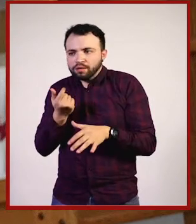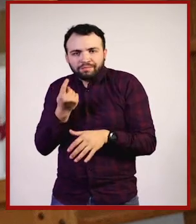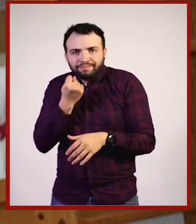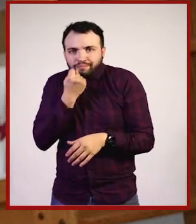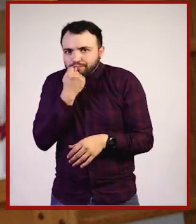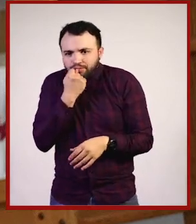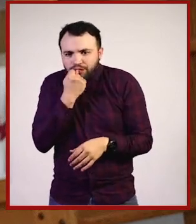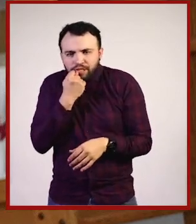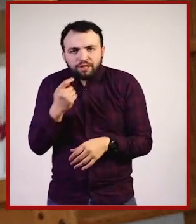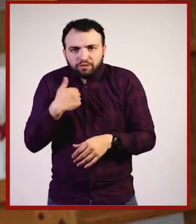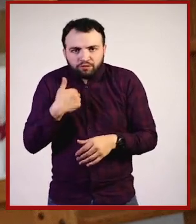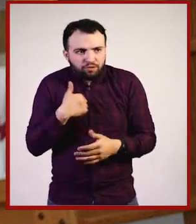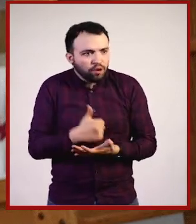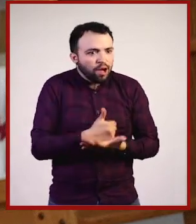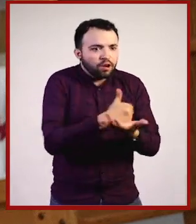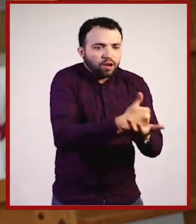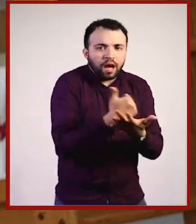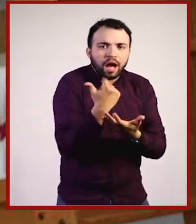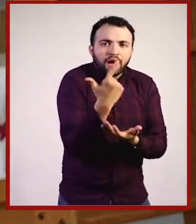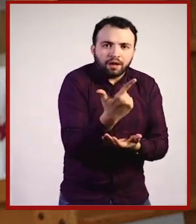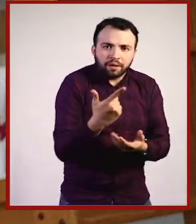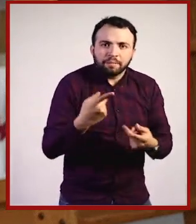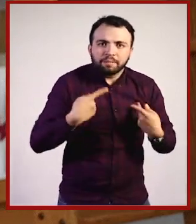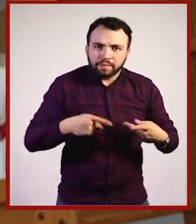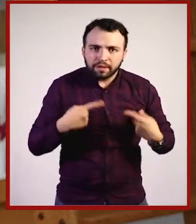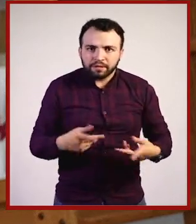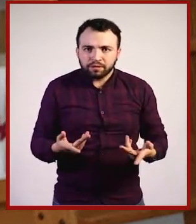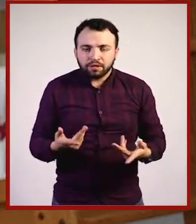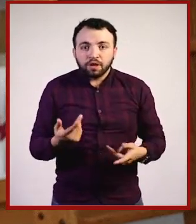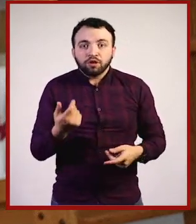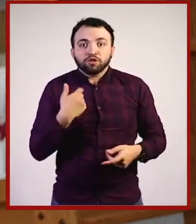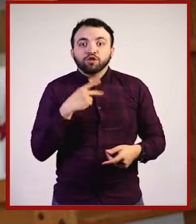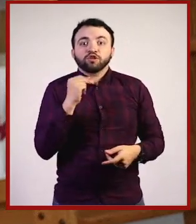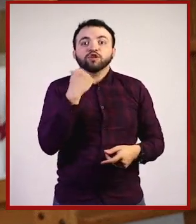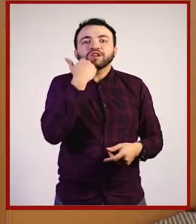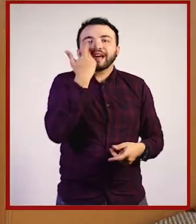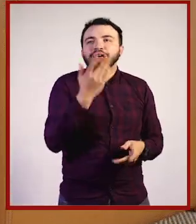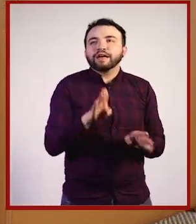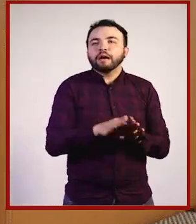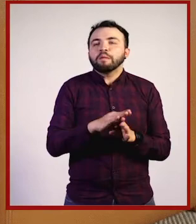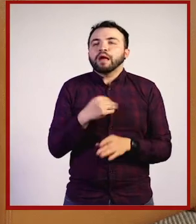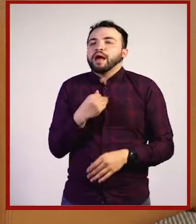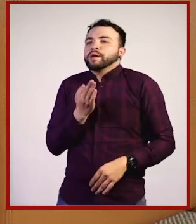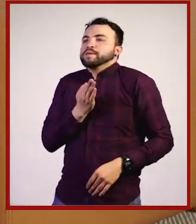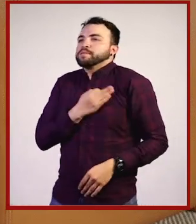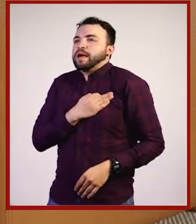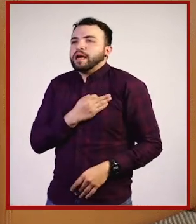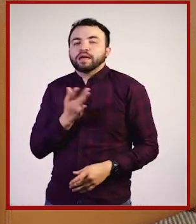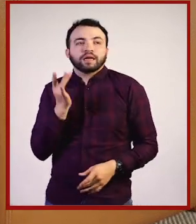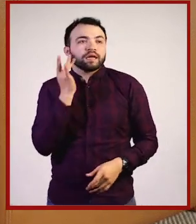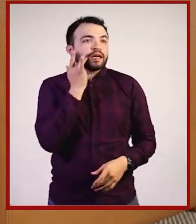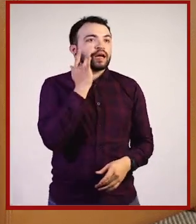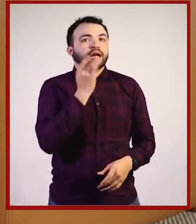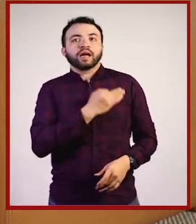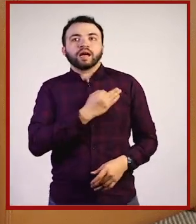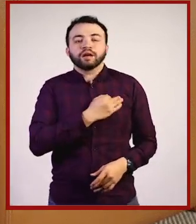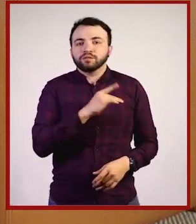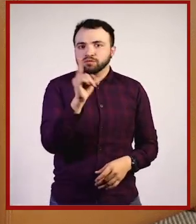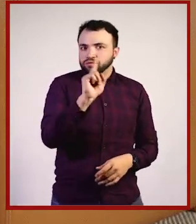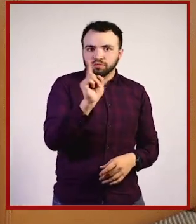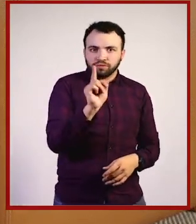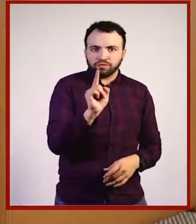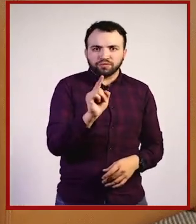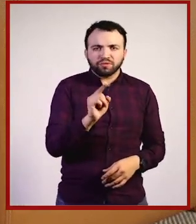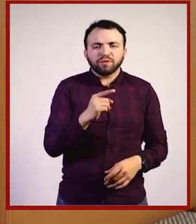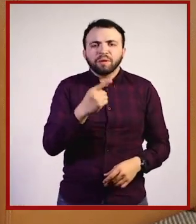voy a hacer mi buena acción del día. Y no para sentirme bueno, porque eso es ser presumido. Yo creo que la persona que es buena no presume de ser